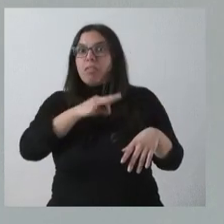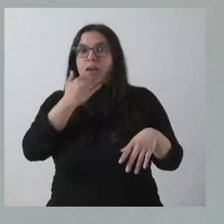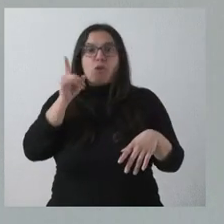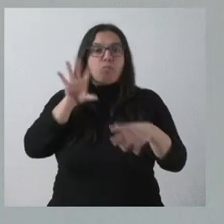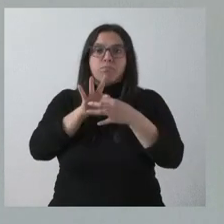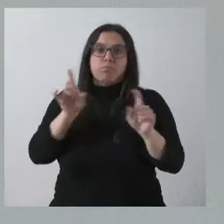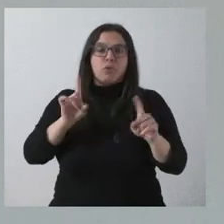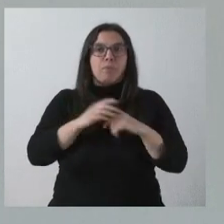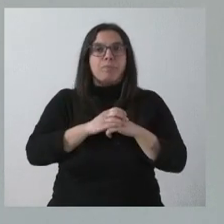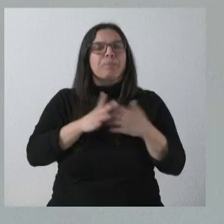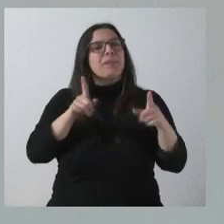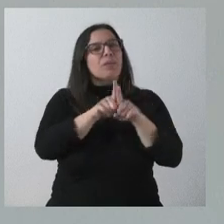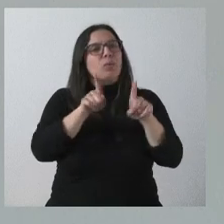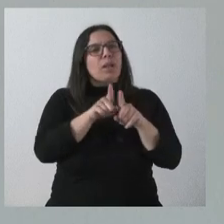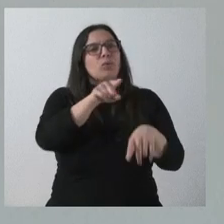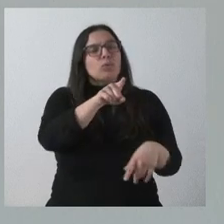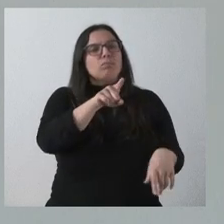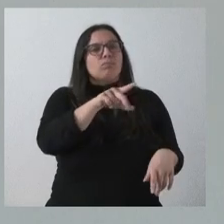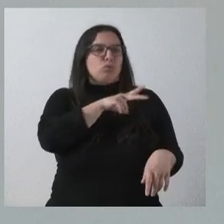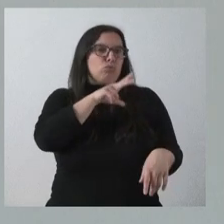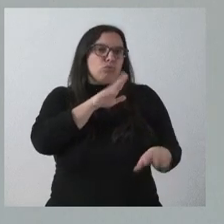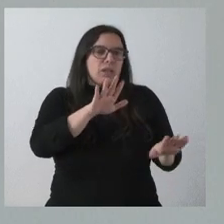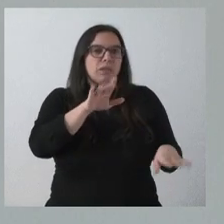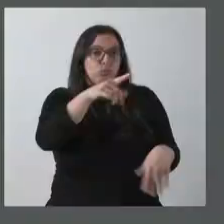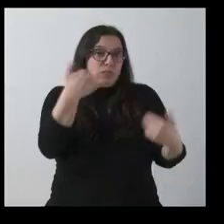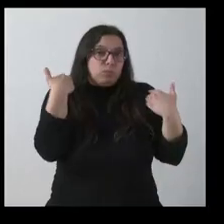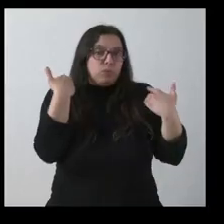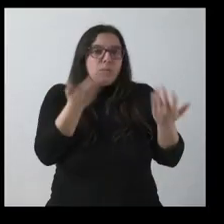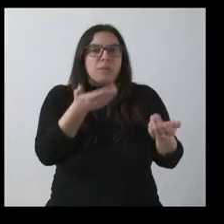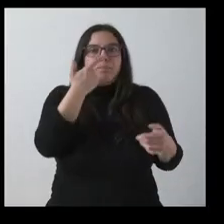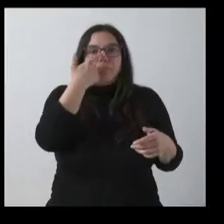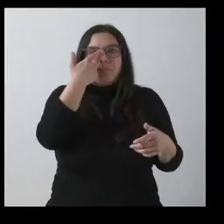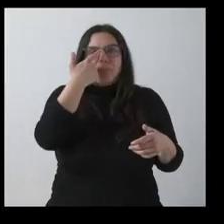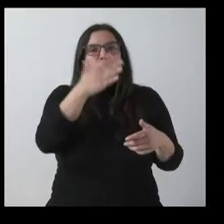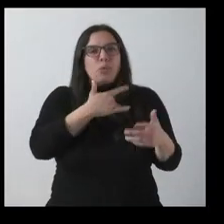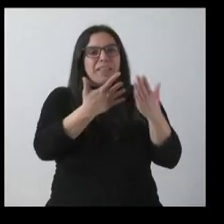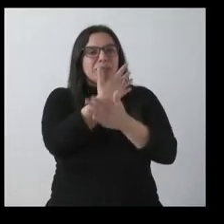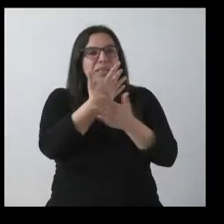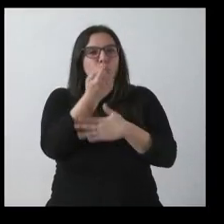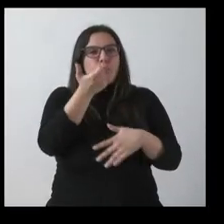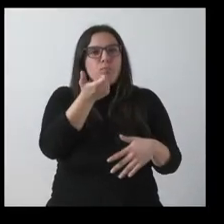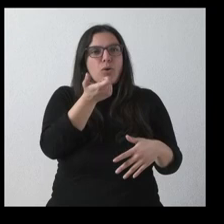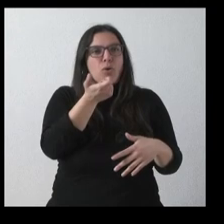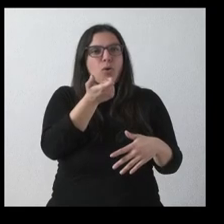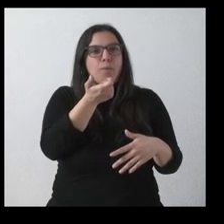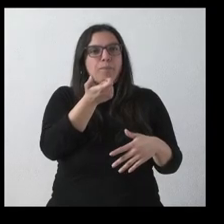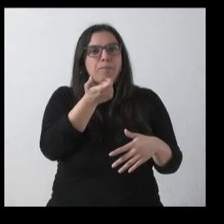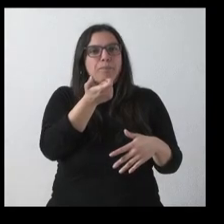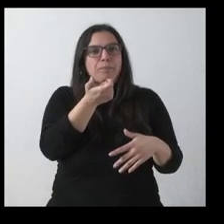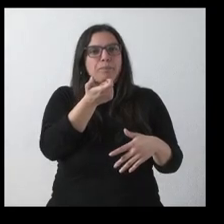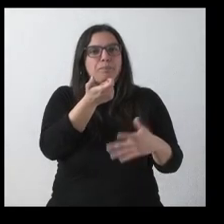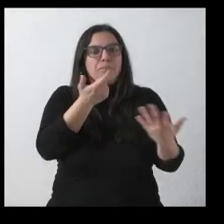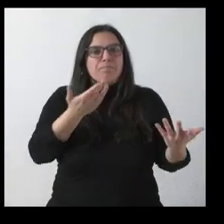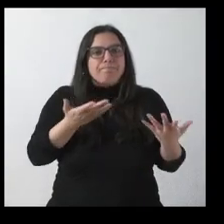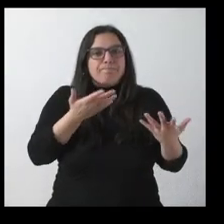En cualquier caso, usted, que lleva el tema, ¿sería capaz de explicar un poco cuáles